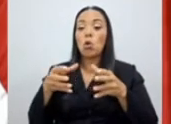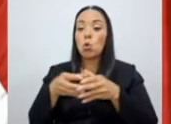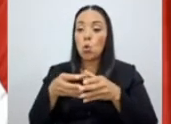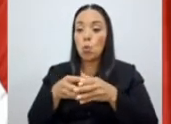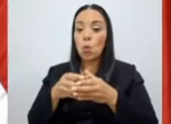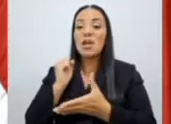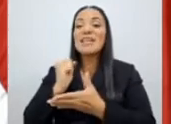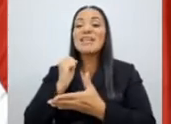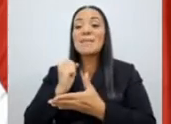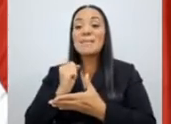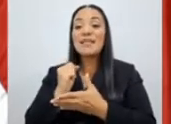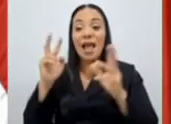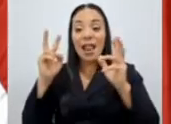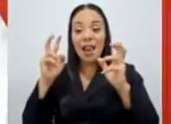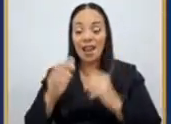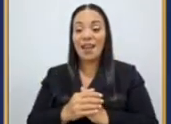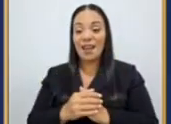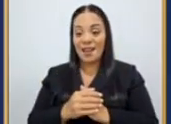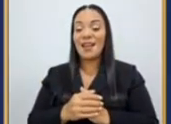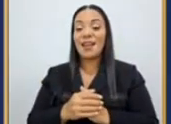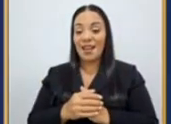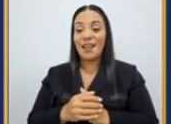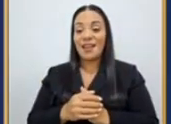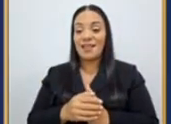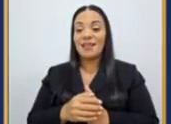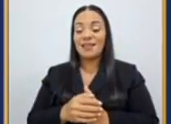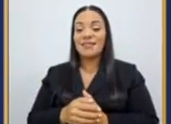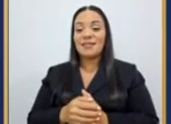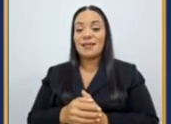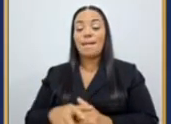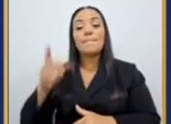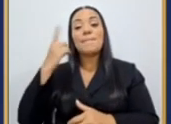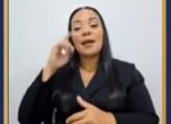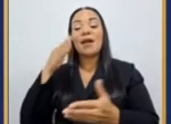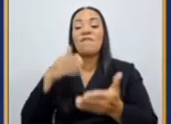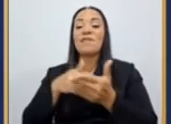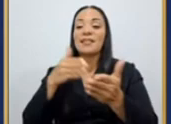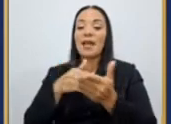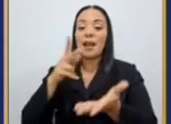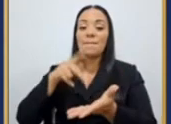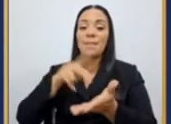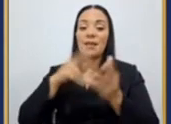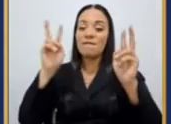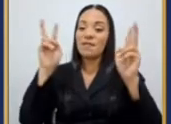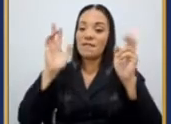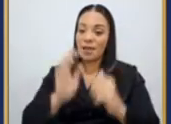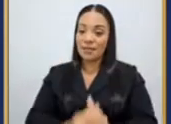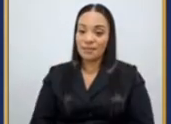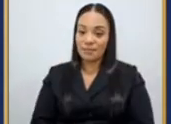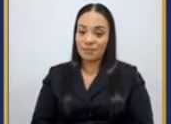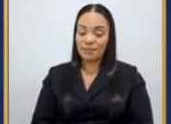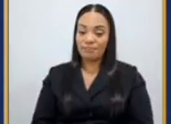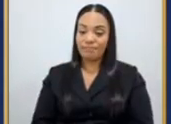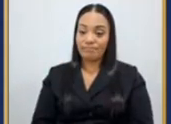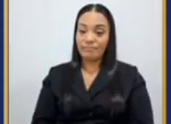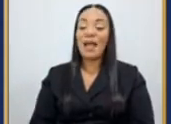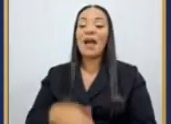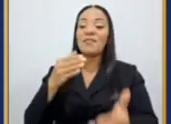criminal, que estas personas que acabo de mencionar, para afectar a parque viva y a la nación.